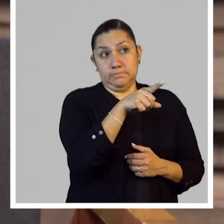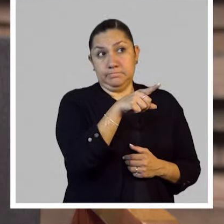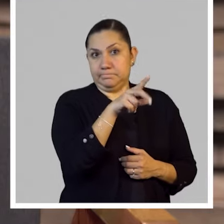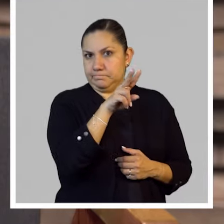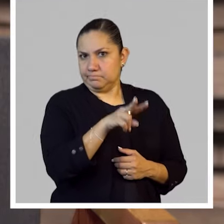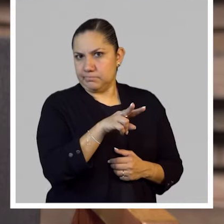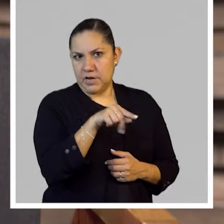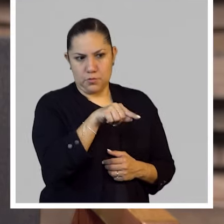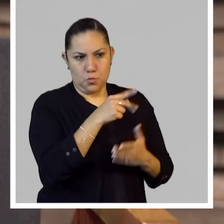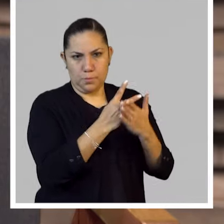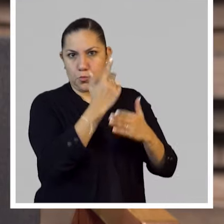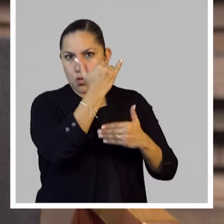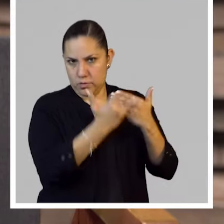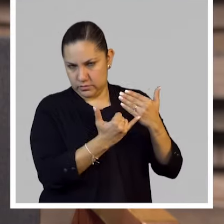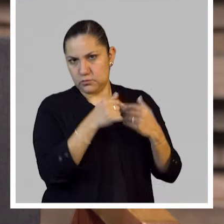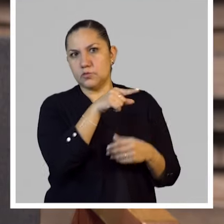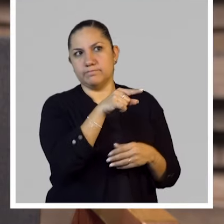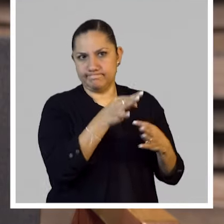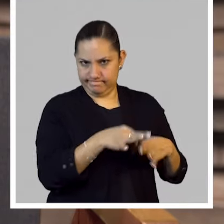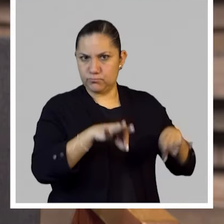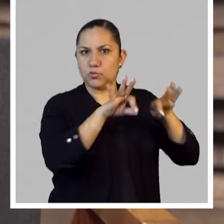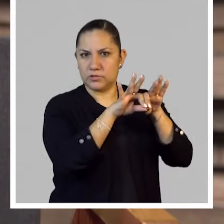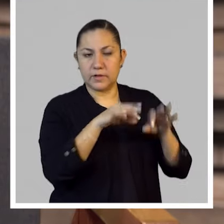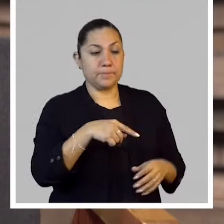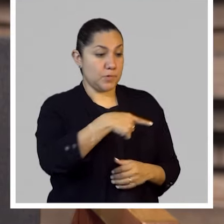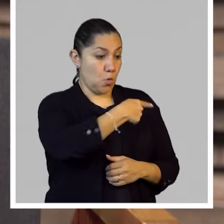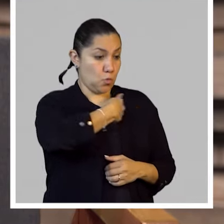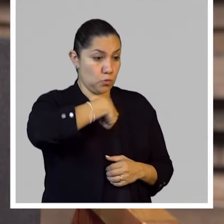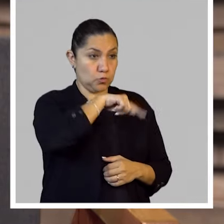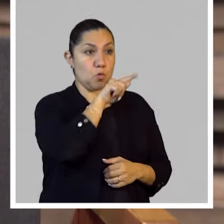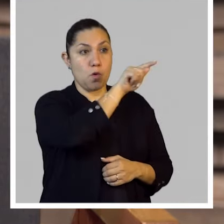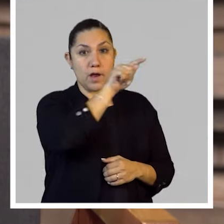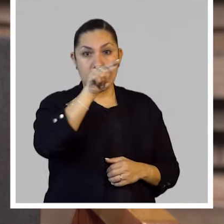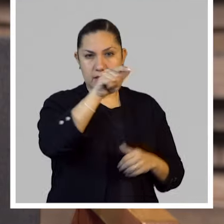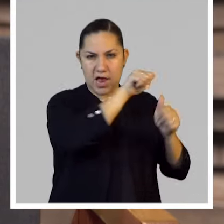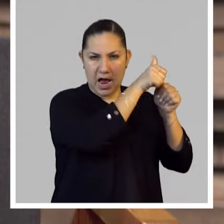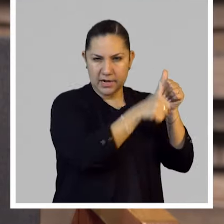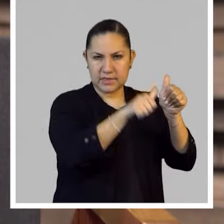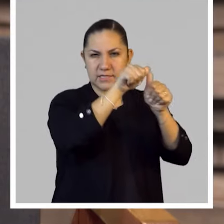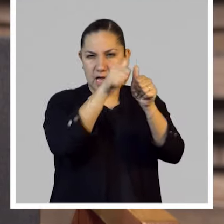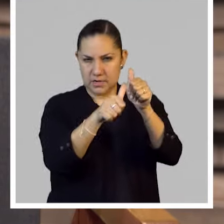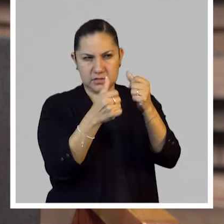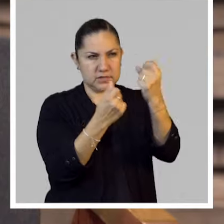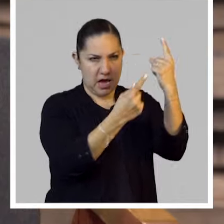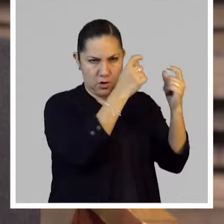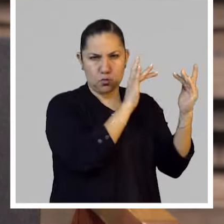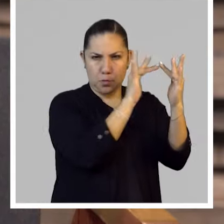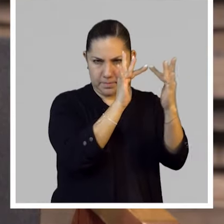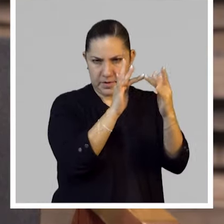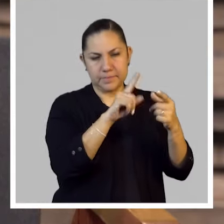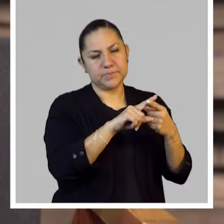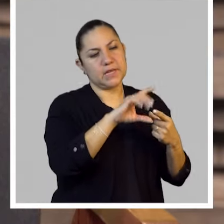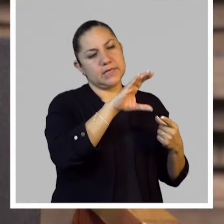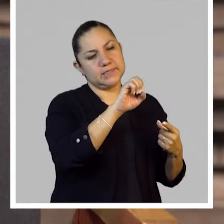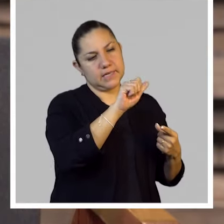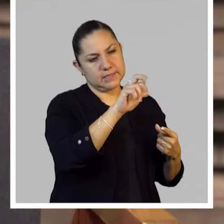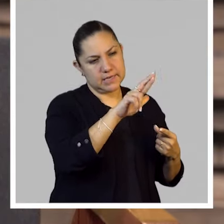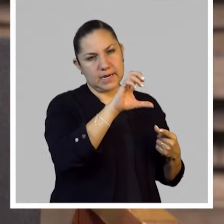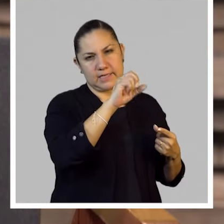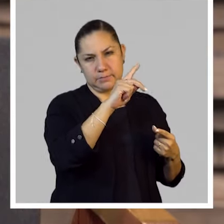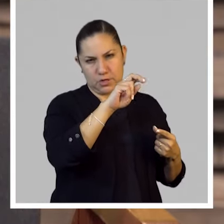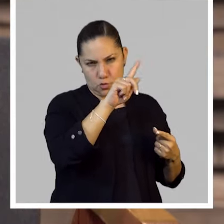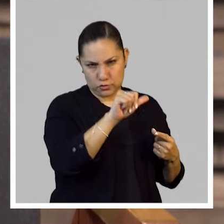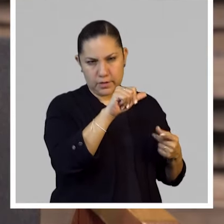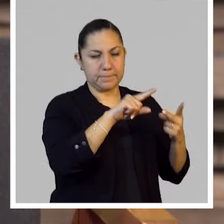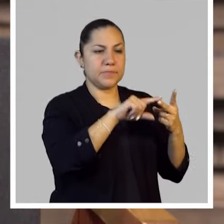este proyecto. Estuvimos en contacto con algunos artistas, específicamente César Espinosa y